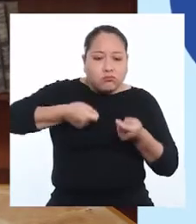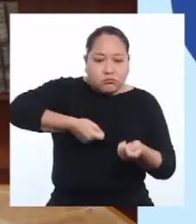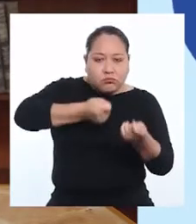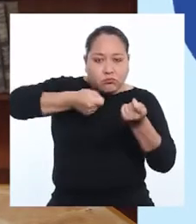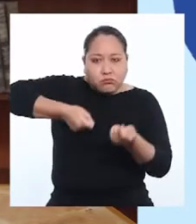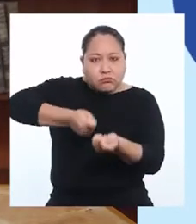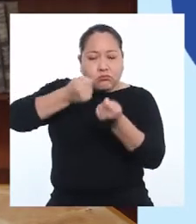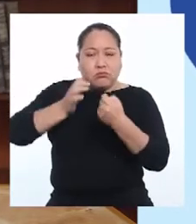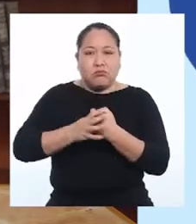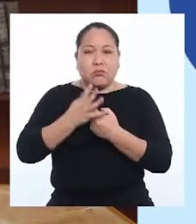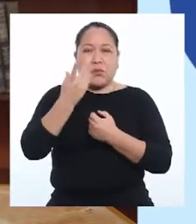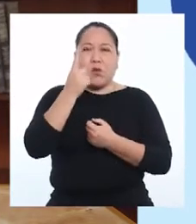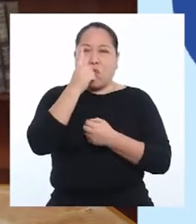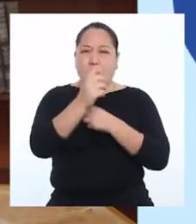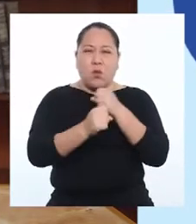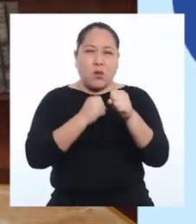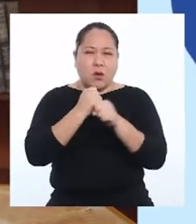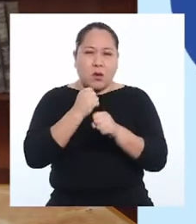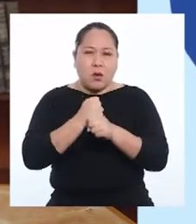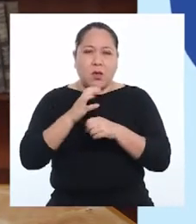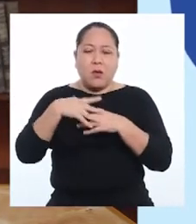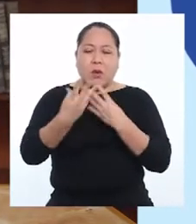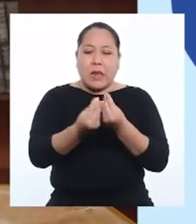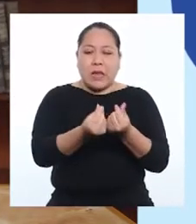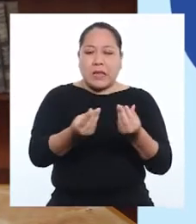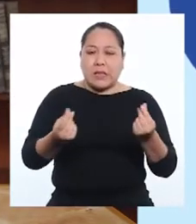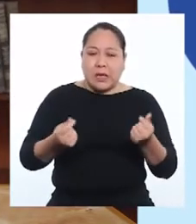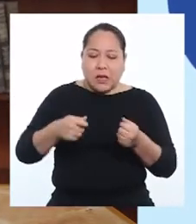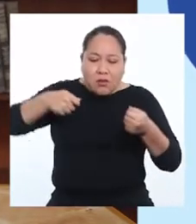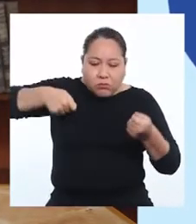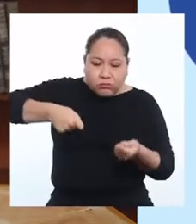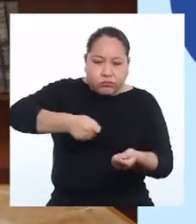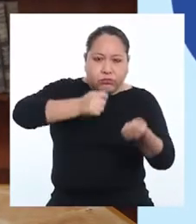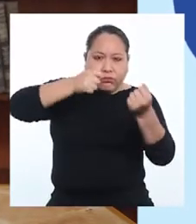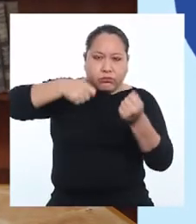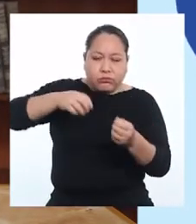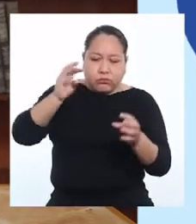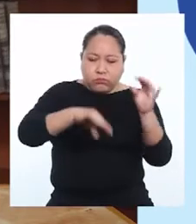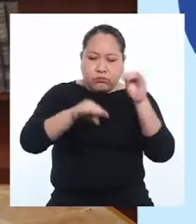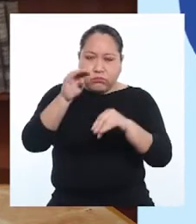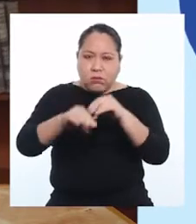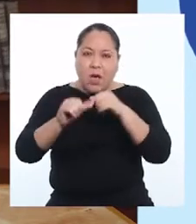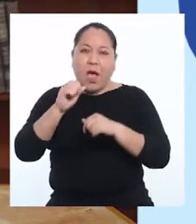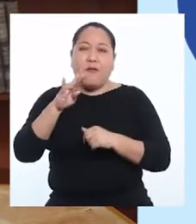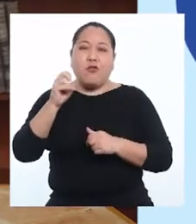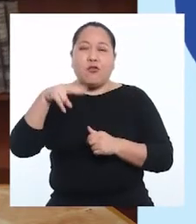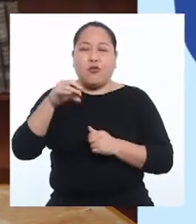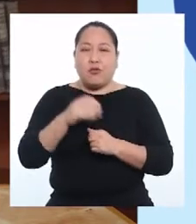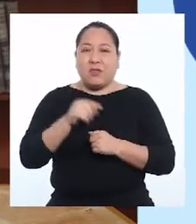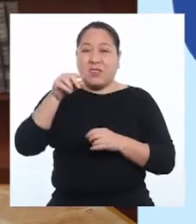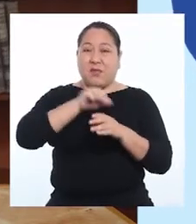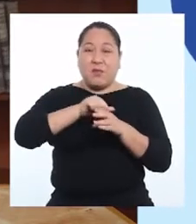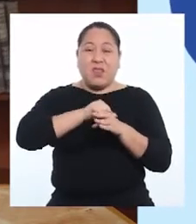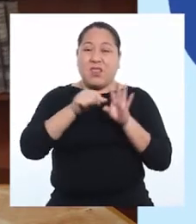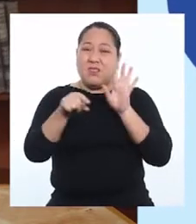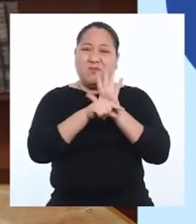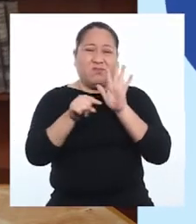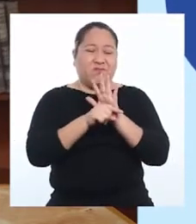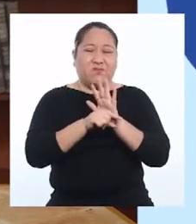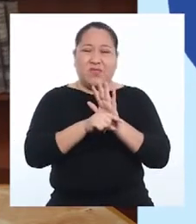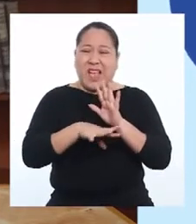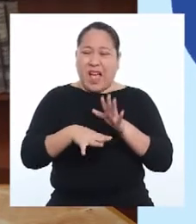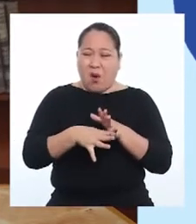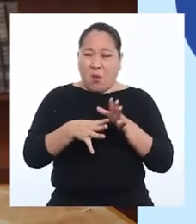agrícolas, la cual se reduce a un año y luego la tierra es abonada. Esta práctica